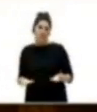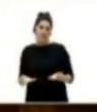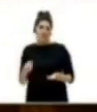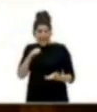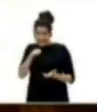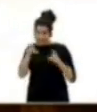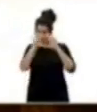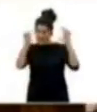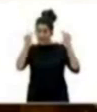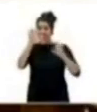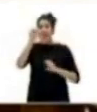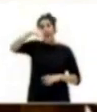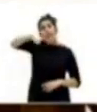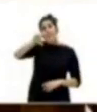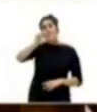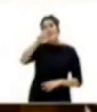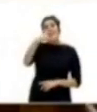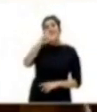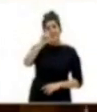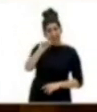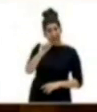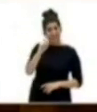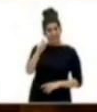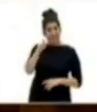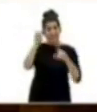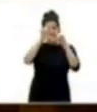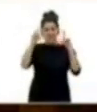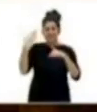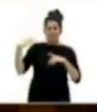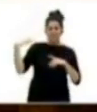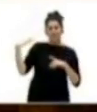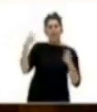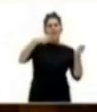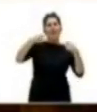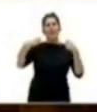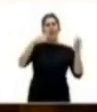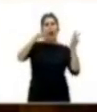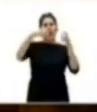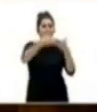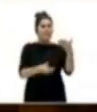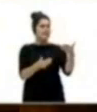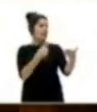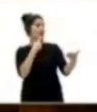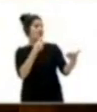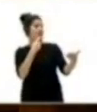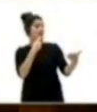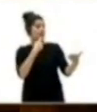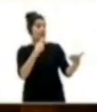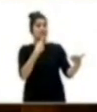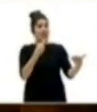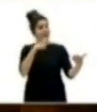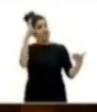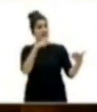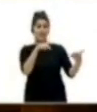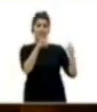hablo es Emergia. En su momento, ustedes se preocuparon de vender titulares en prensa con la llegada de esta empresa